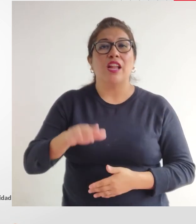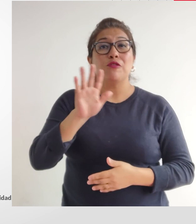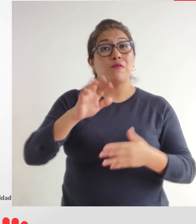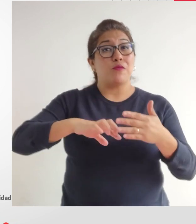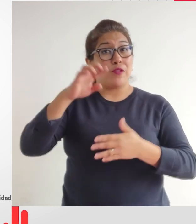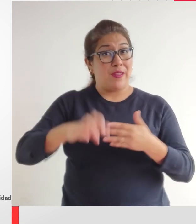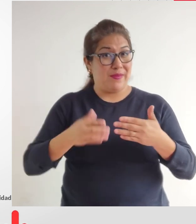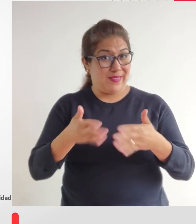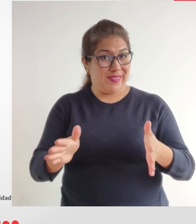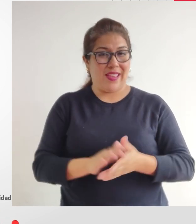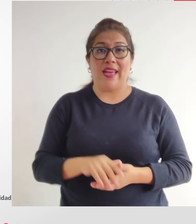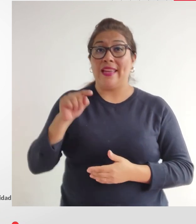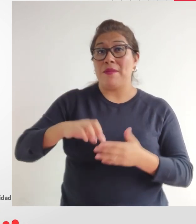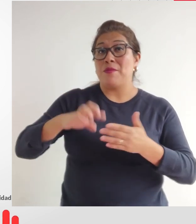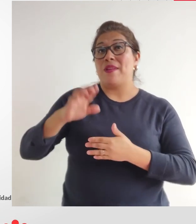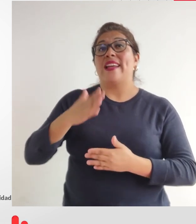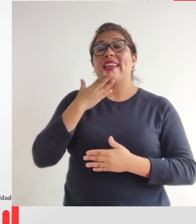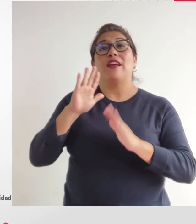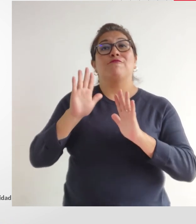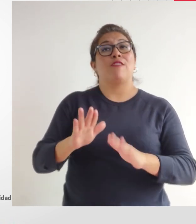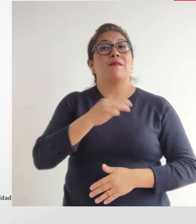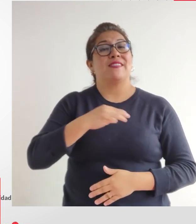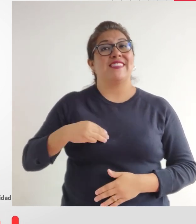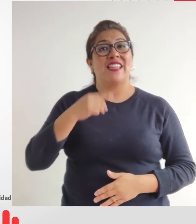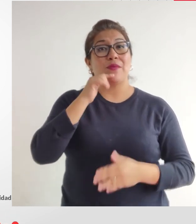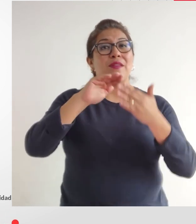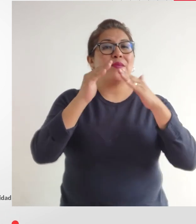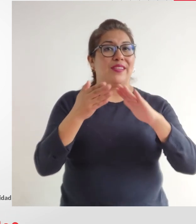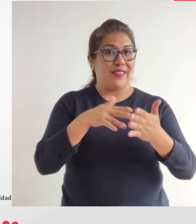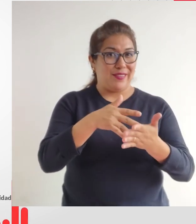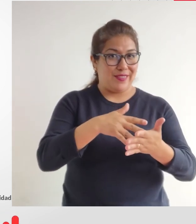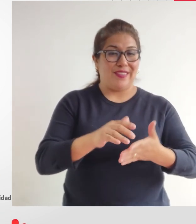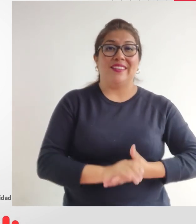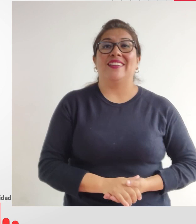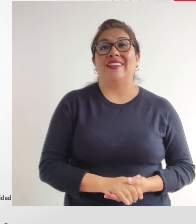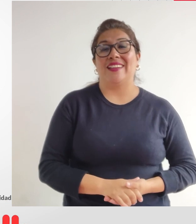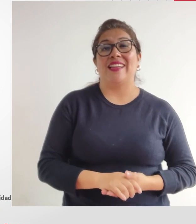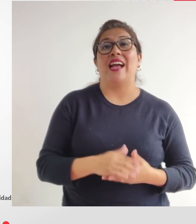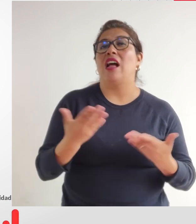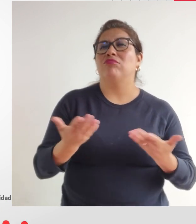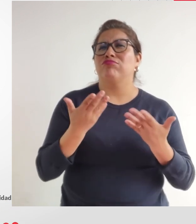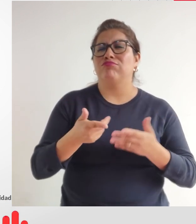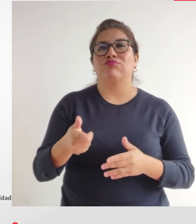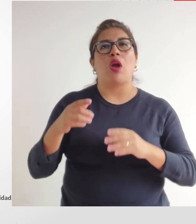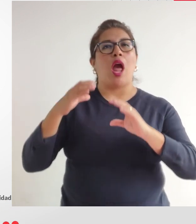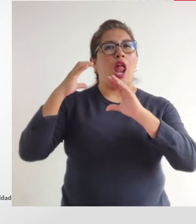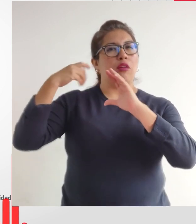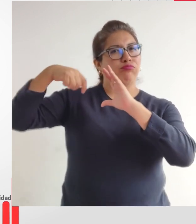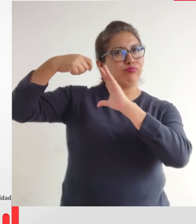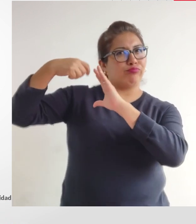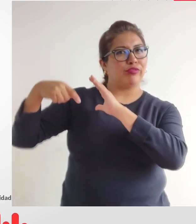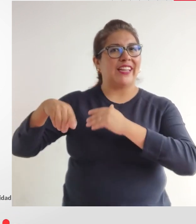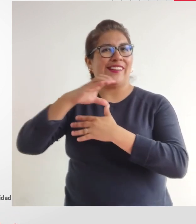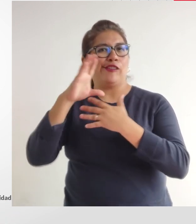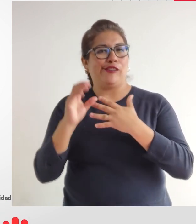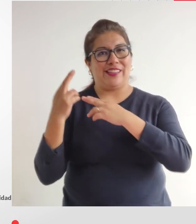de Sin Barreras, programa producido por el Ministerio de la Mujer y Poblaciones Vulnerables a través de la Unidad de